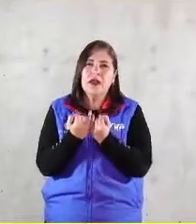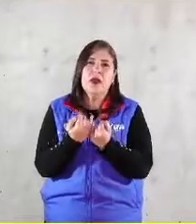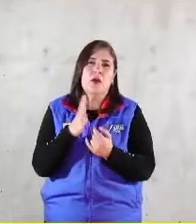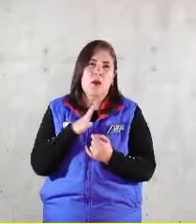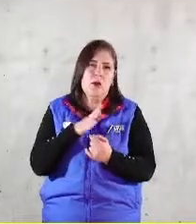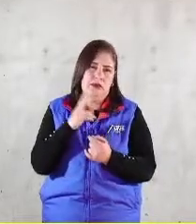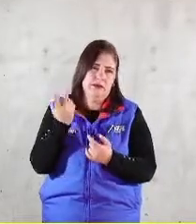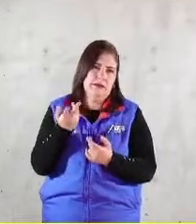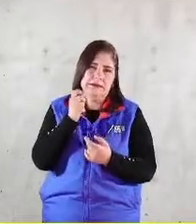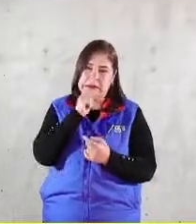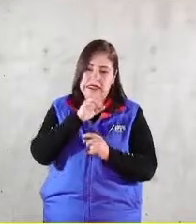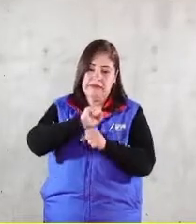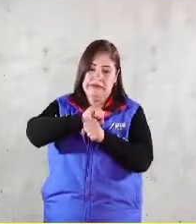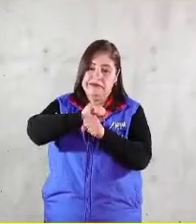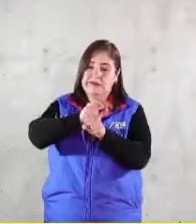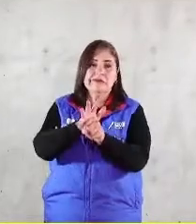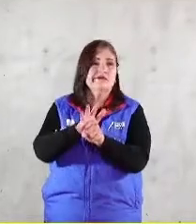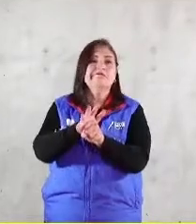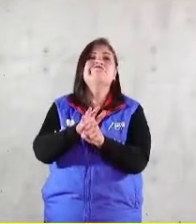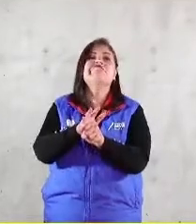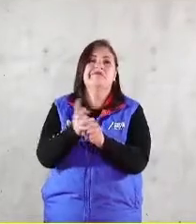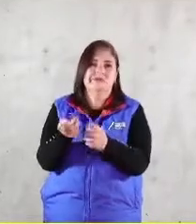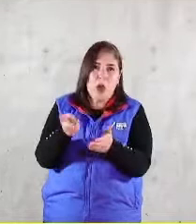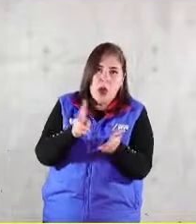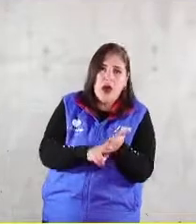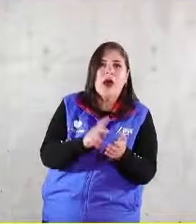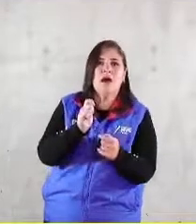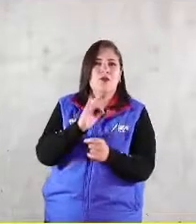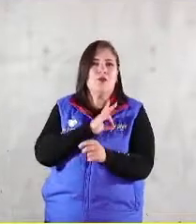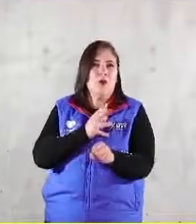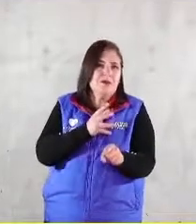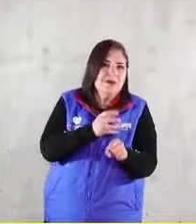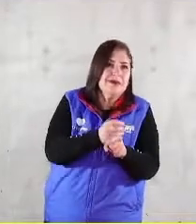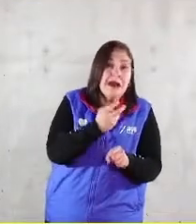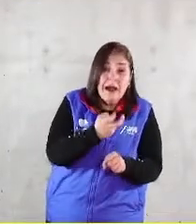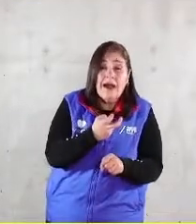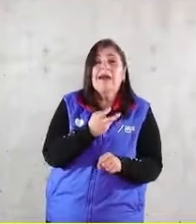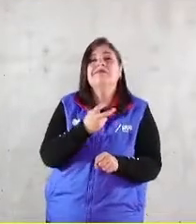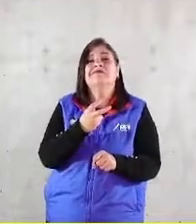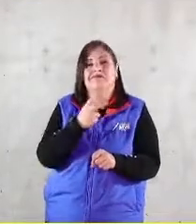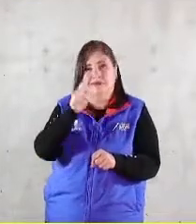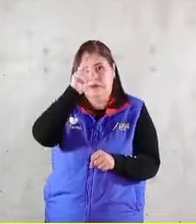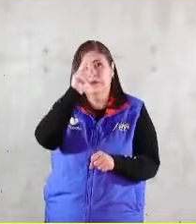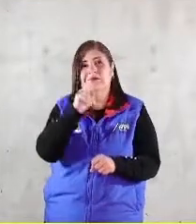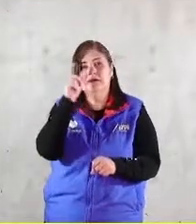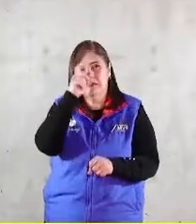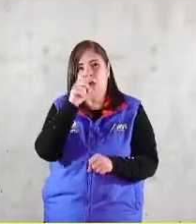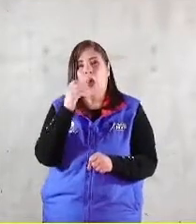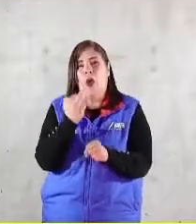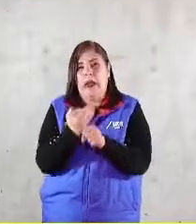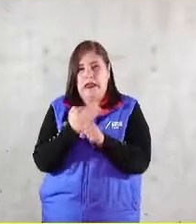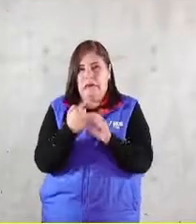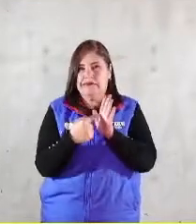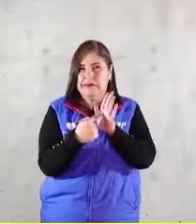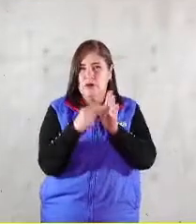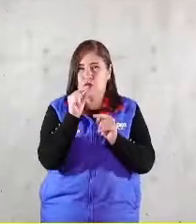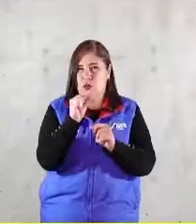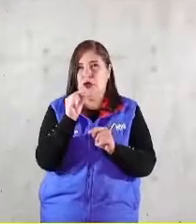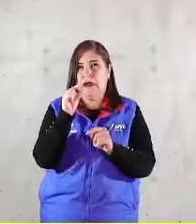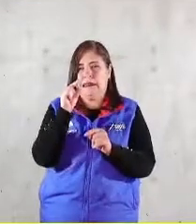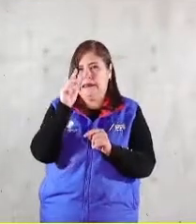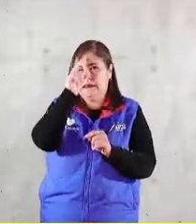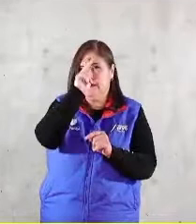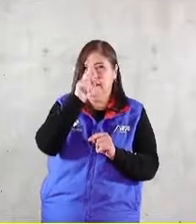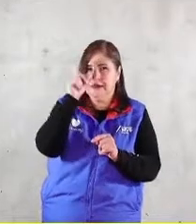estas realidades, la pandemia, pero bueno, es una fotografía un poco sombría, pero no son solo